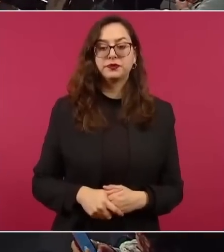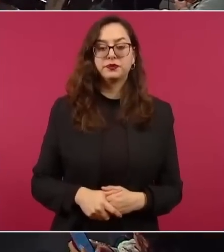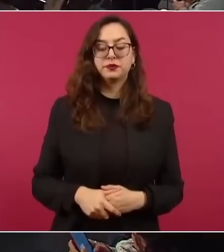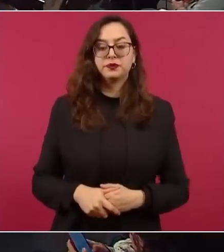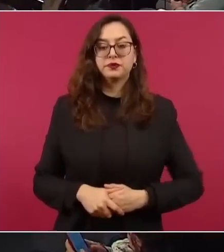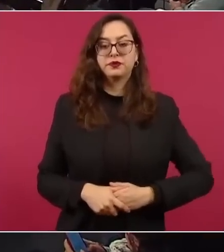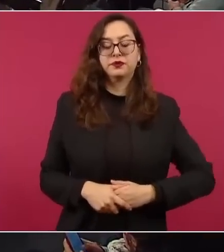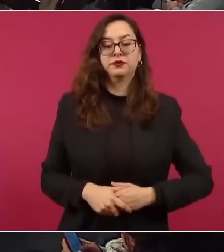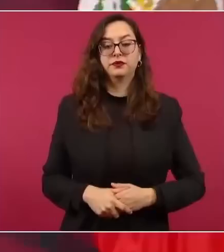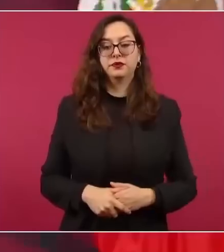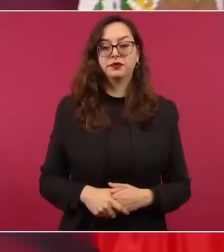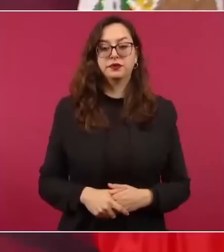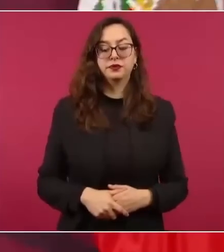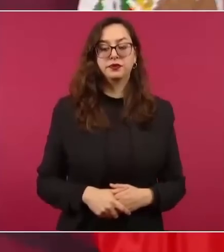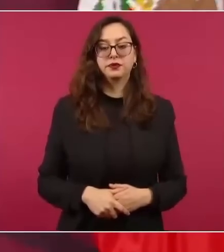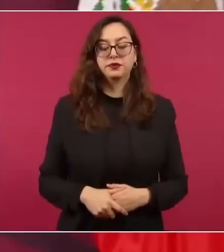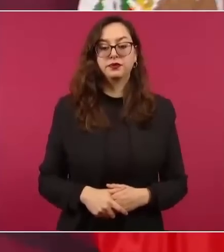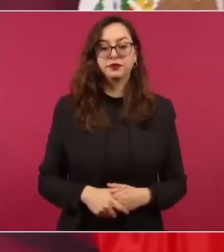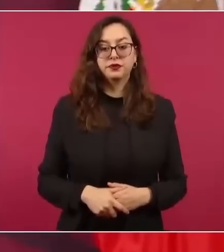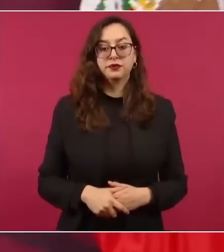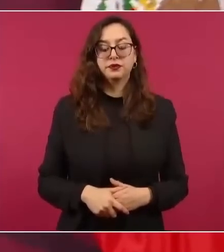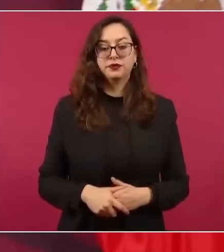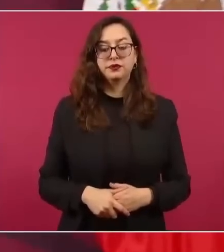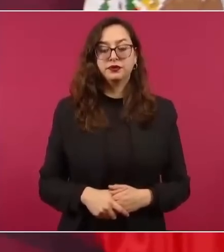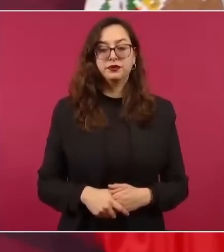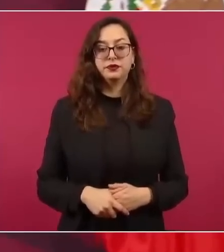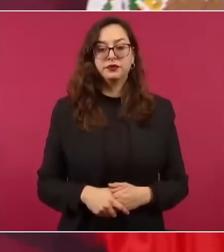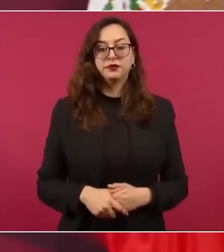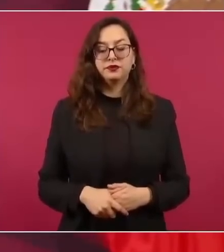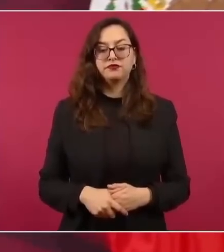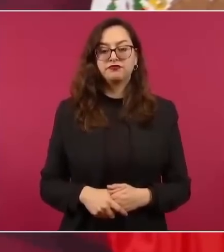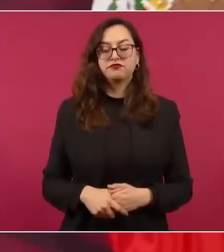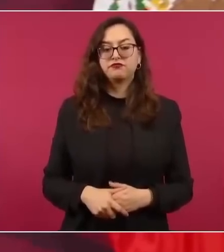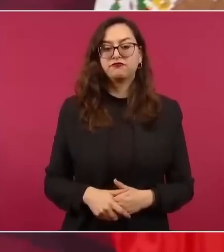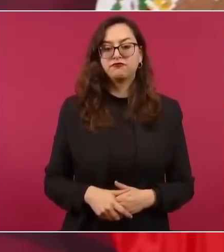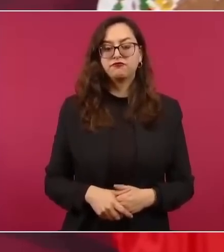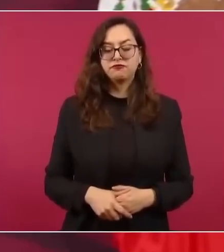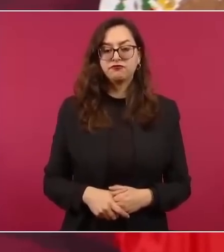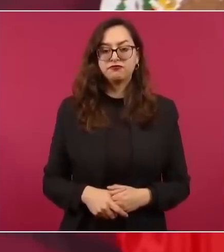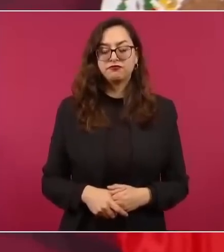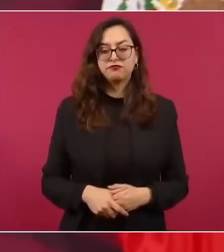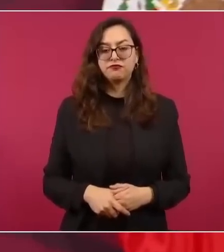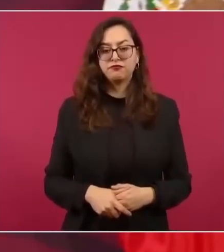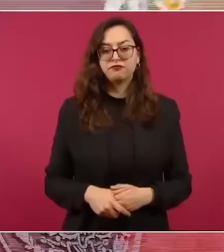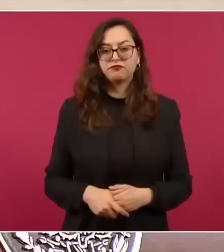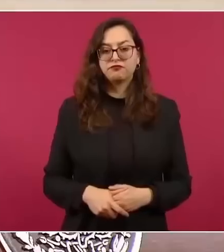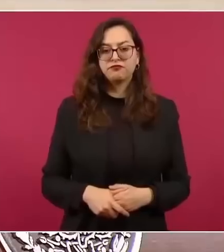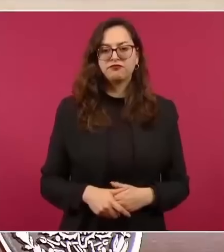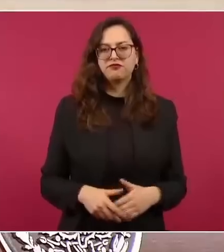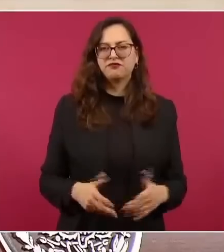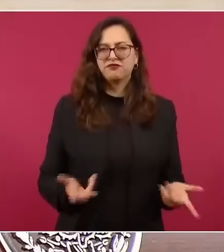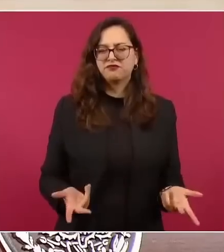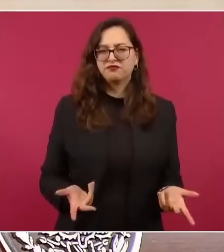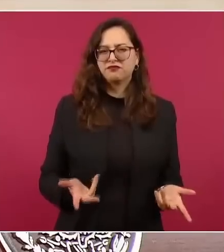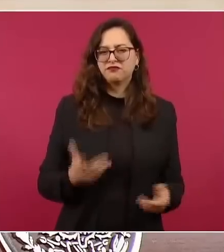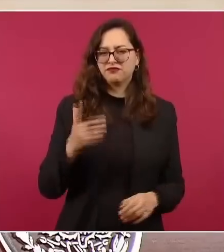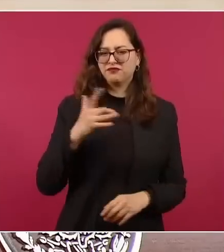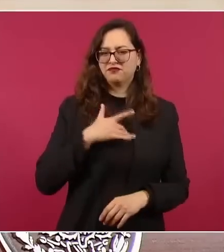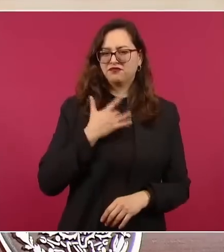convencía lo que estaban publicando.